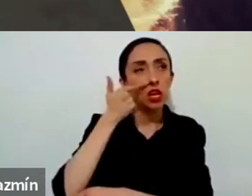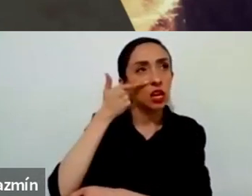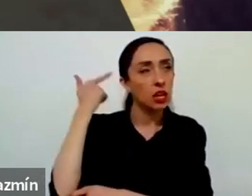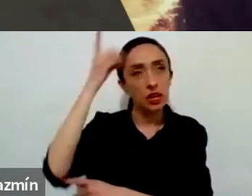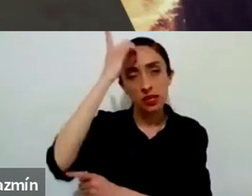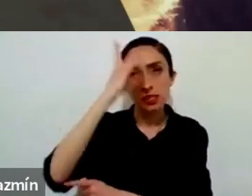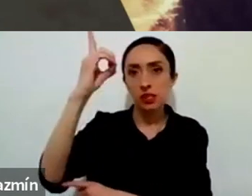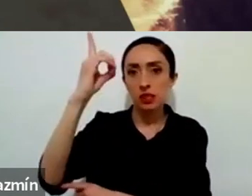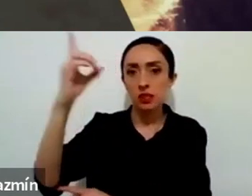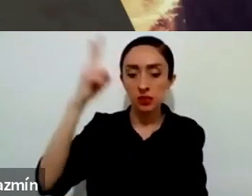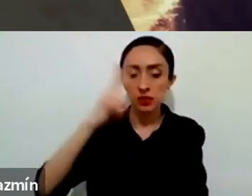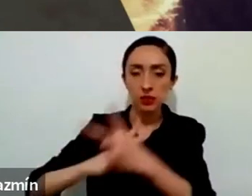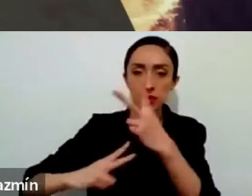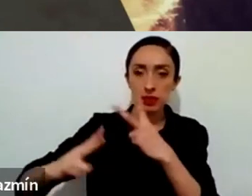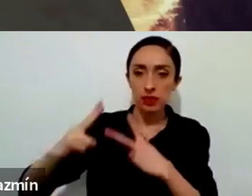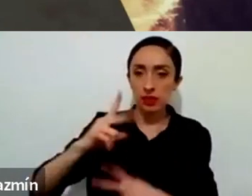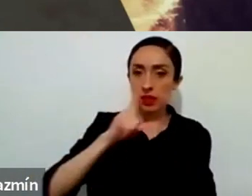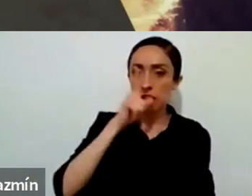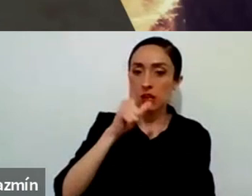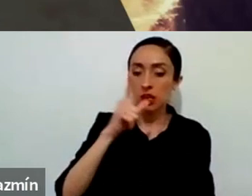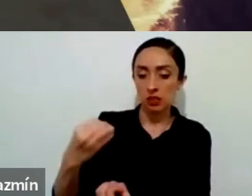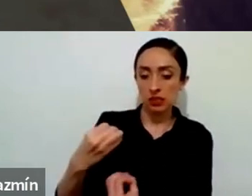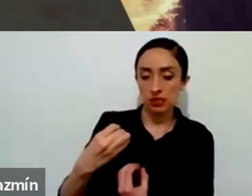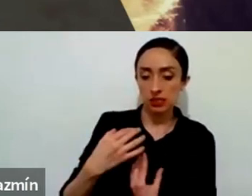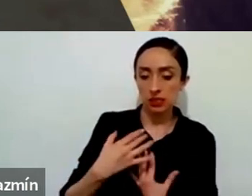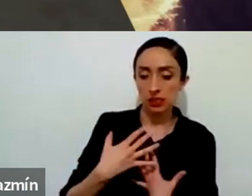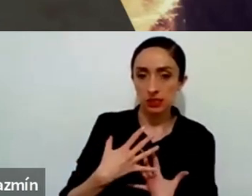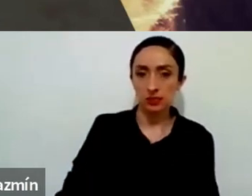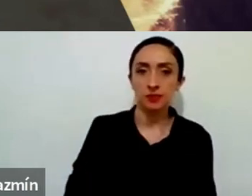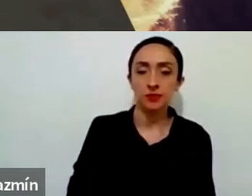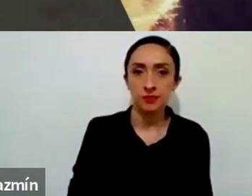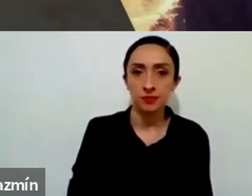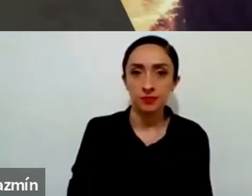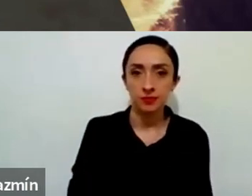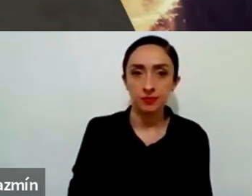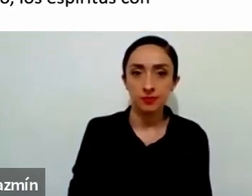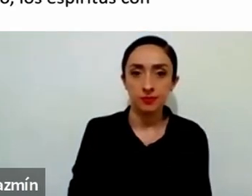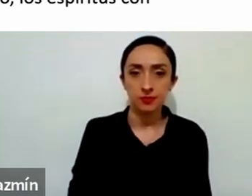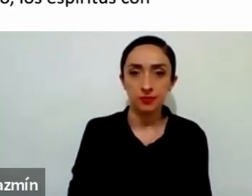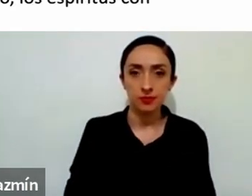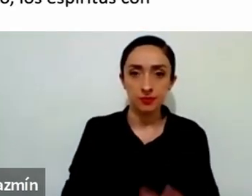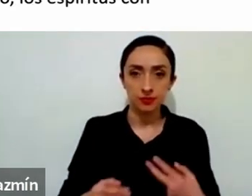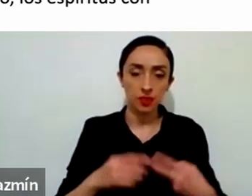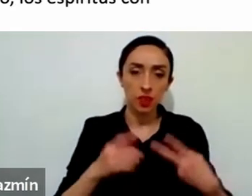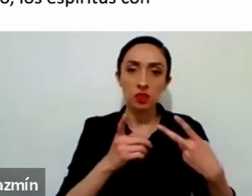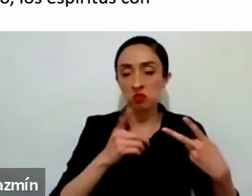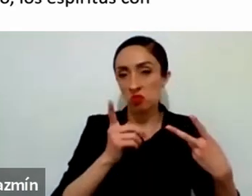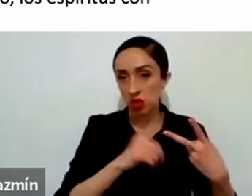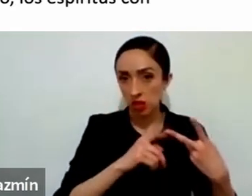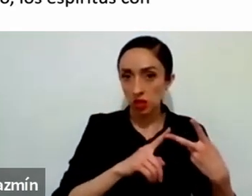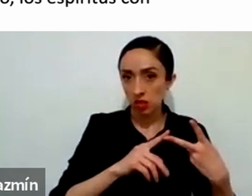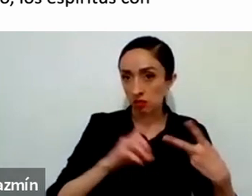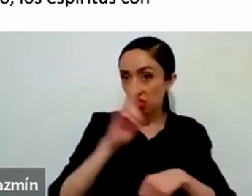ilumine en este proceso de evaluación y de autoreflexión diaria. El paso número tres es